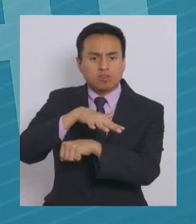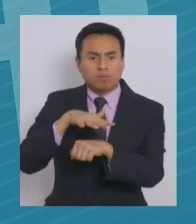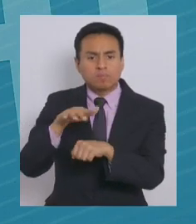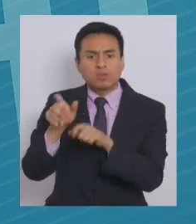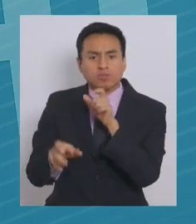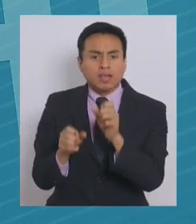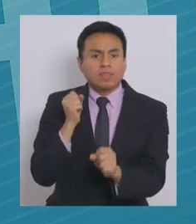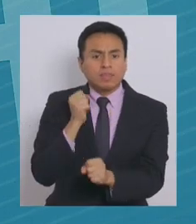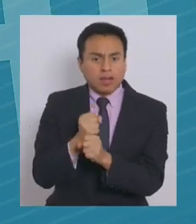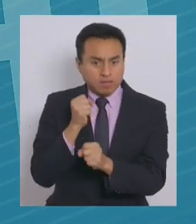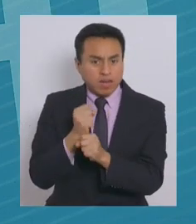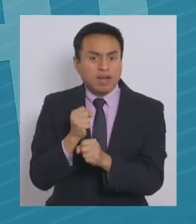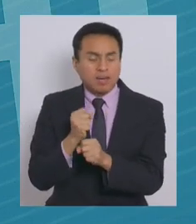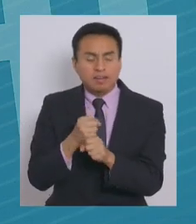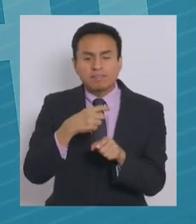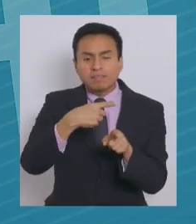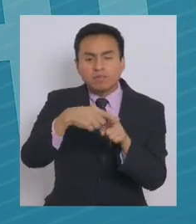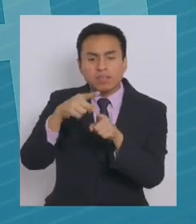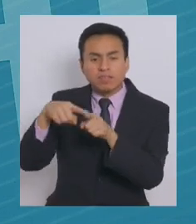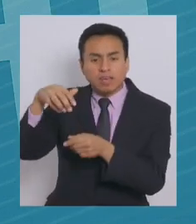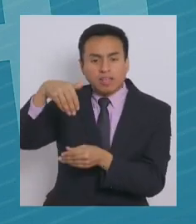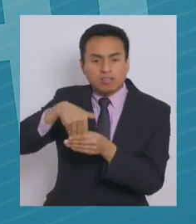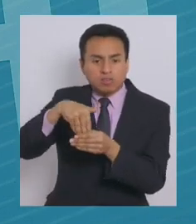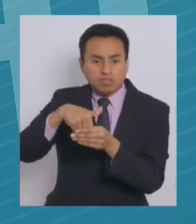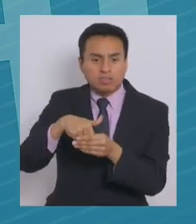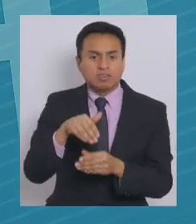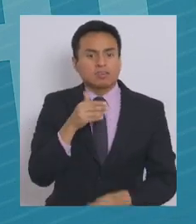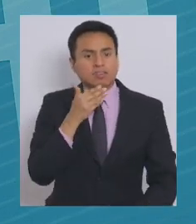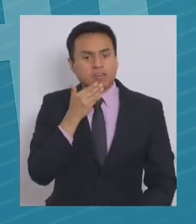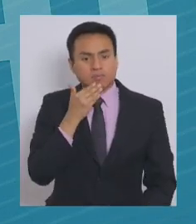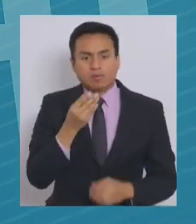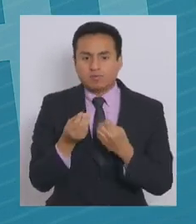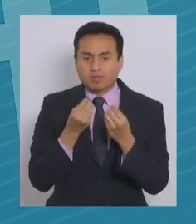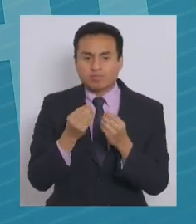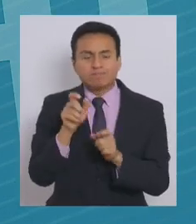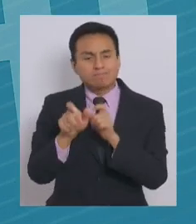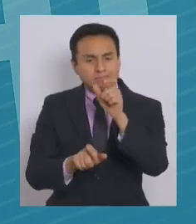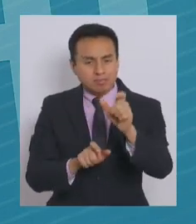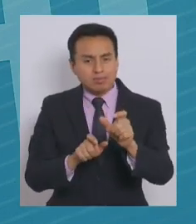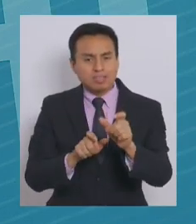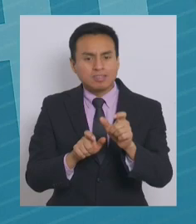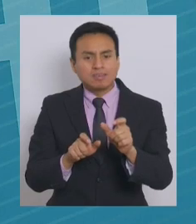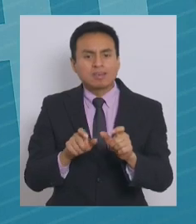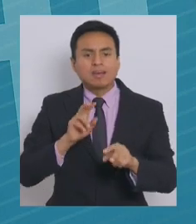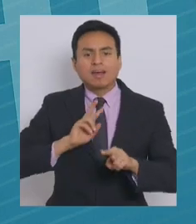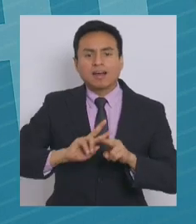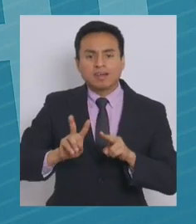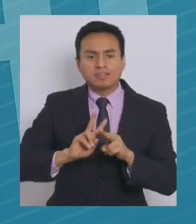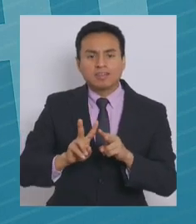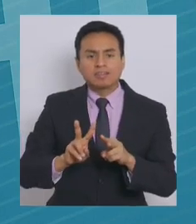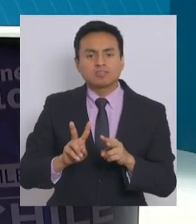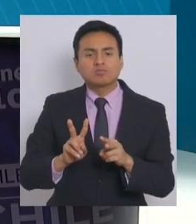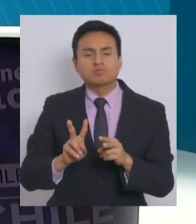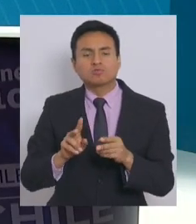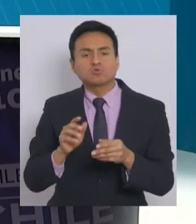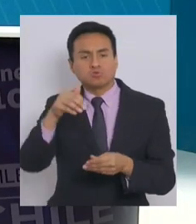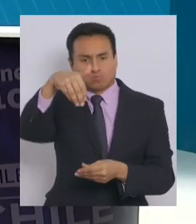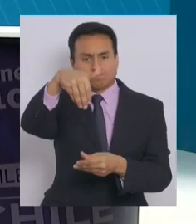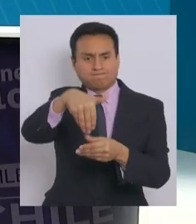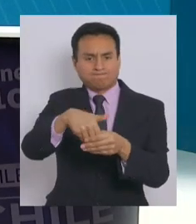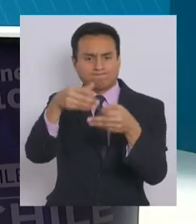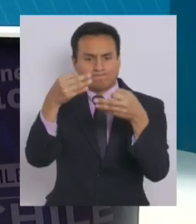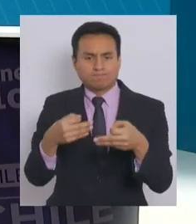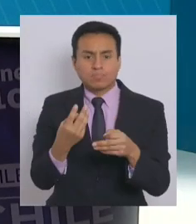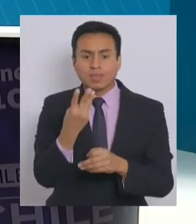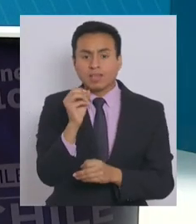quienes trabajan en las distintas elecciones, pero también, por supuesto, en quienes van a ejercer su voto. Son más de